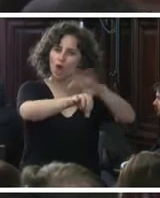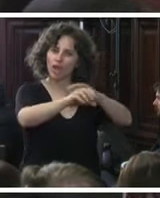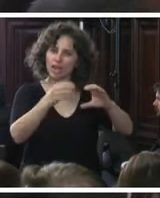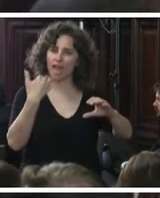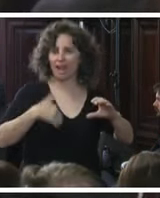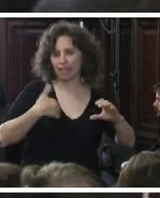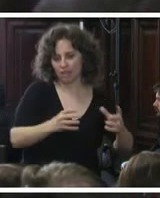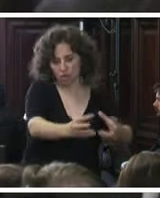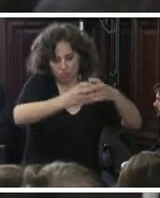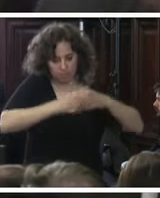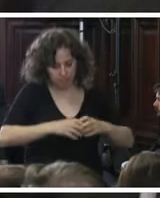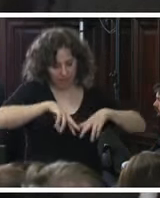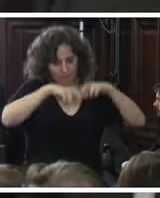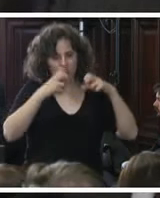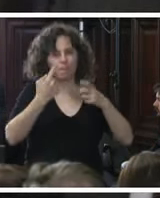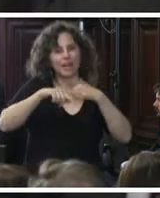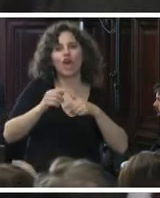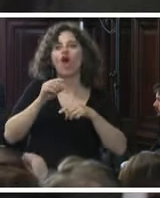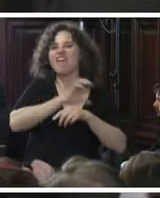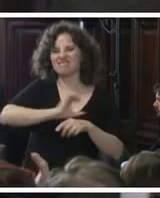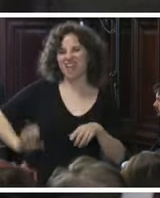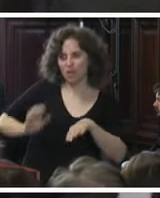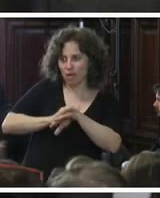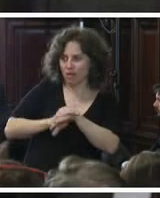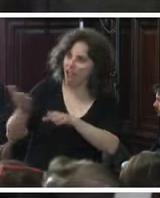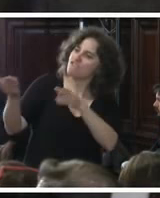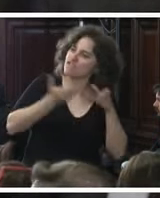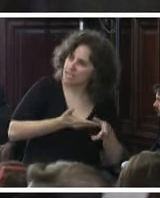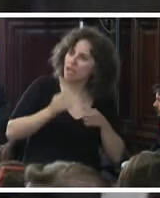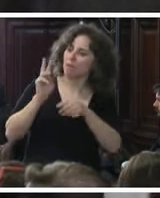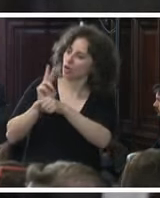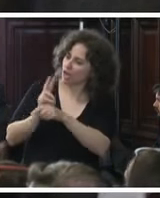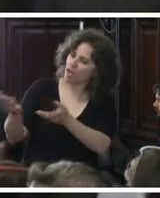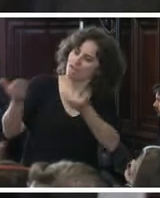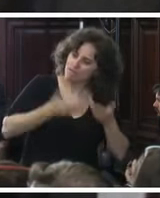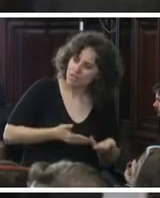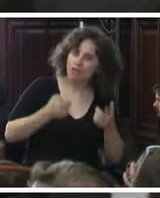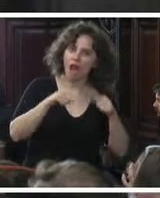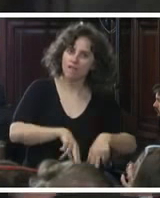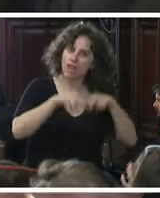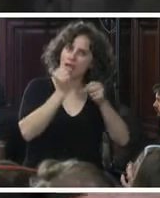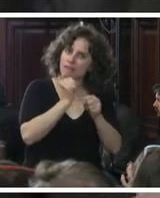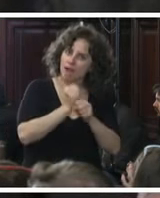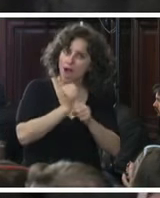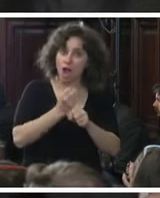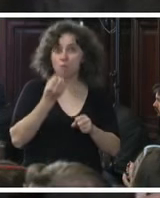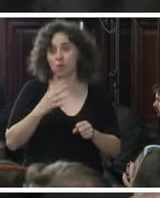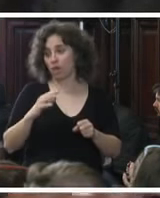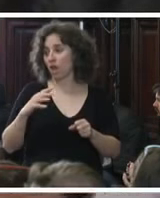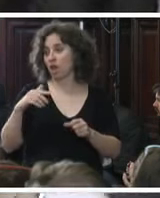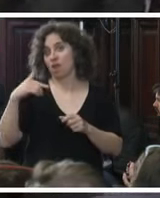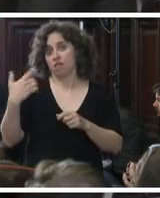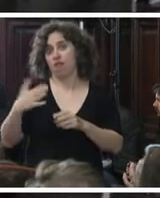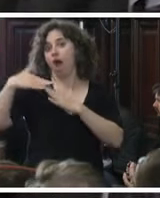pero que sea el estado el que lo invite el que lo proteja el que le diga porque de afuera a ojo de buen cubero